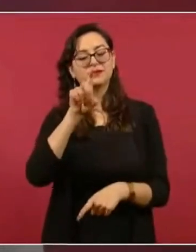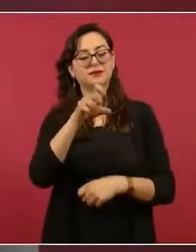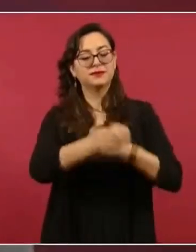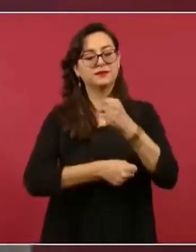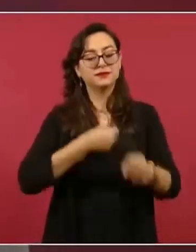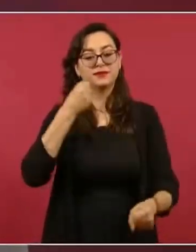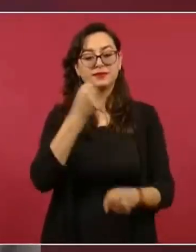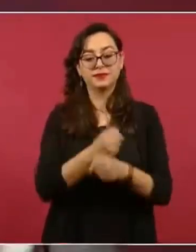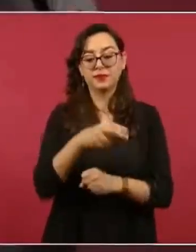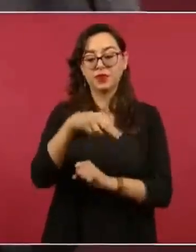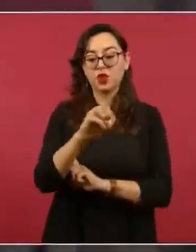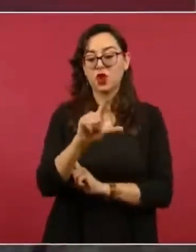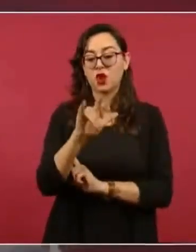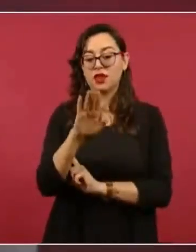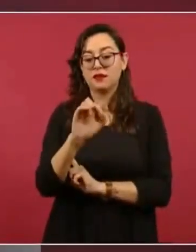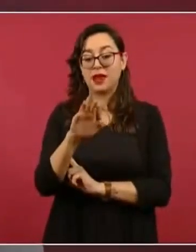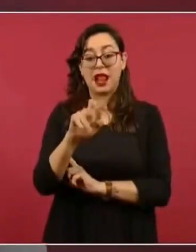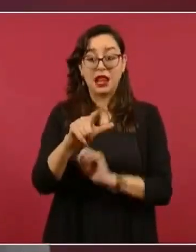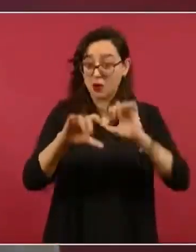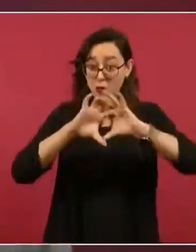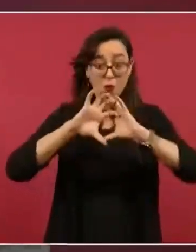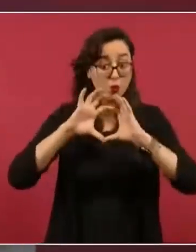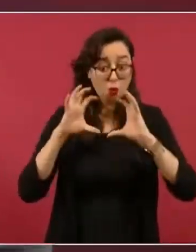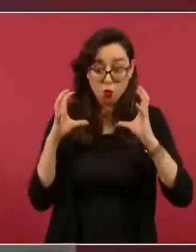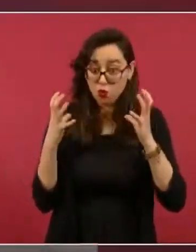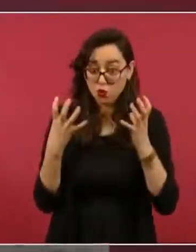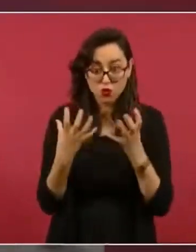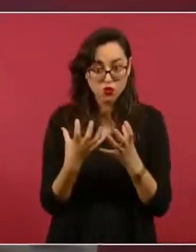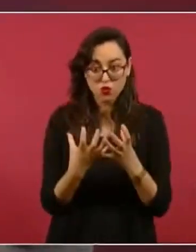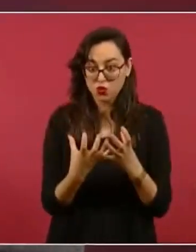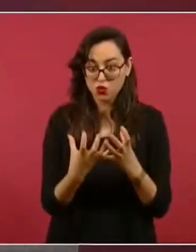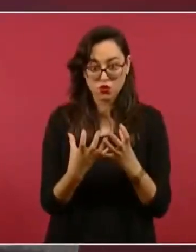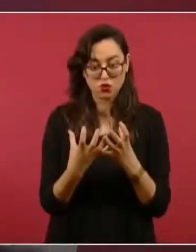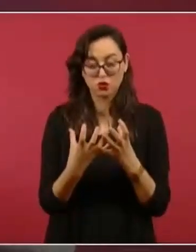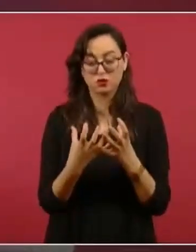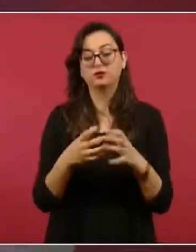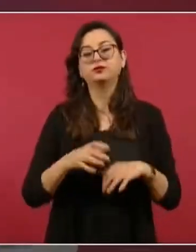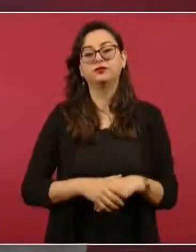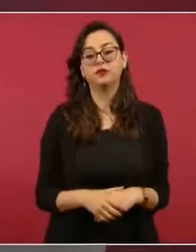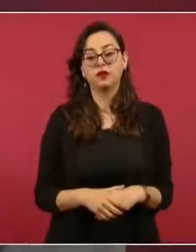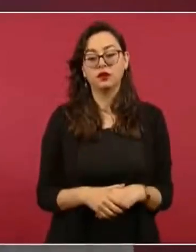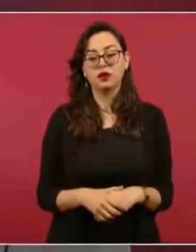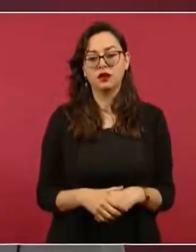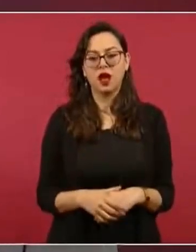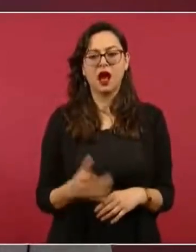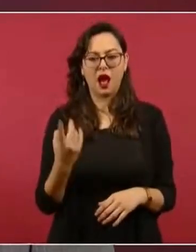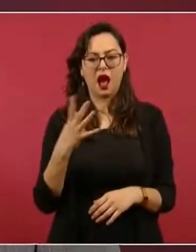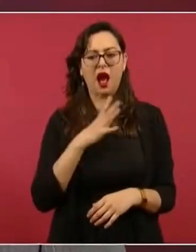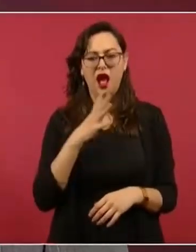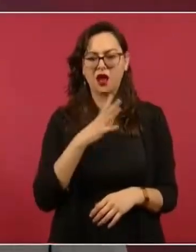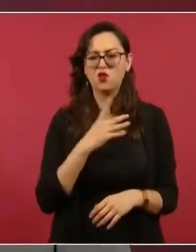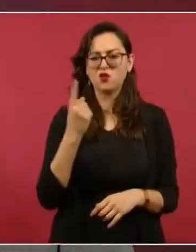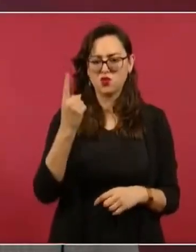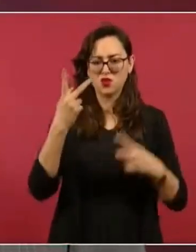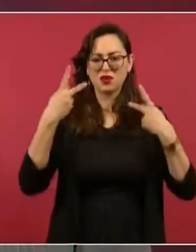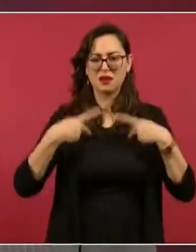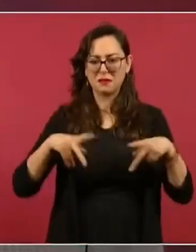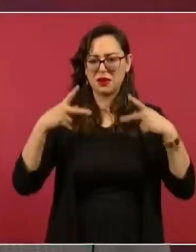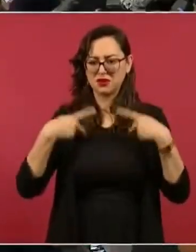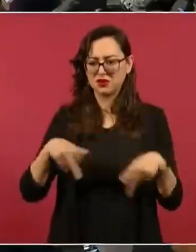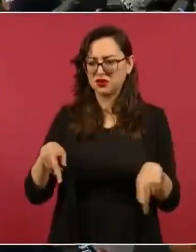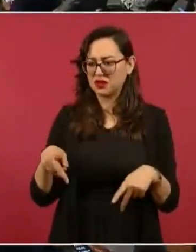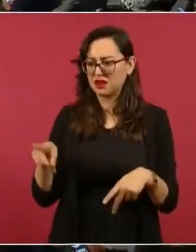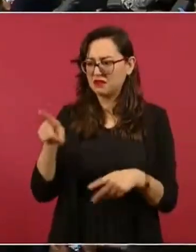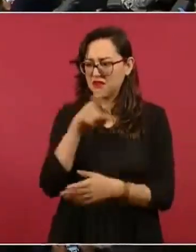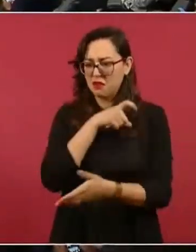neoliberal unos pocos estaba yo leyendo que hay una persona que tiene un yate de 500